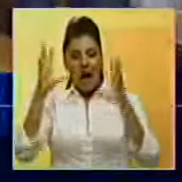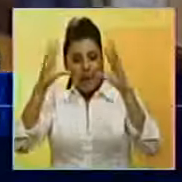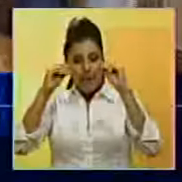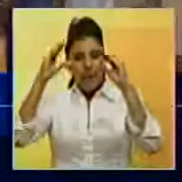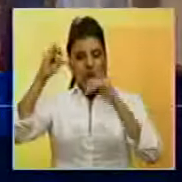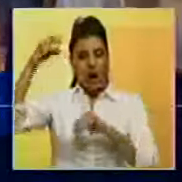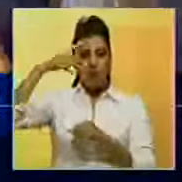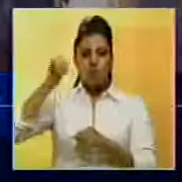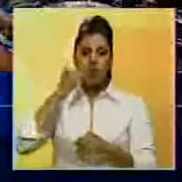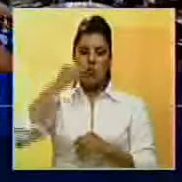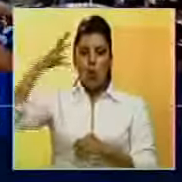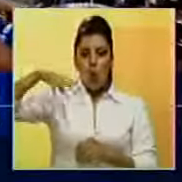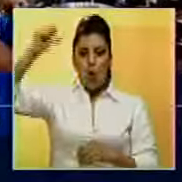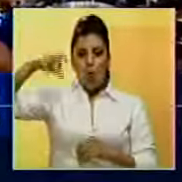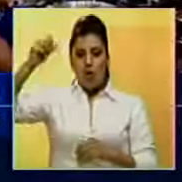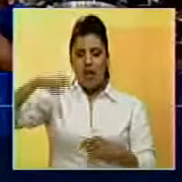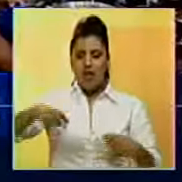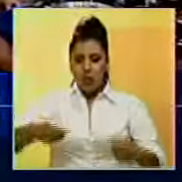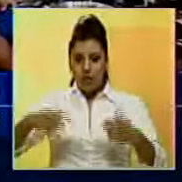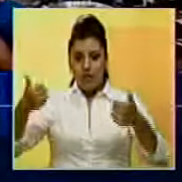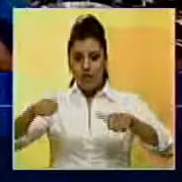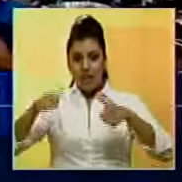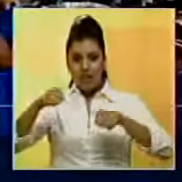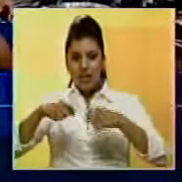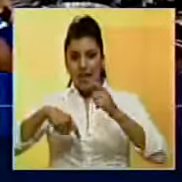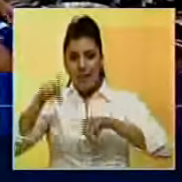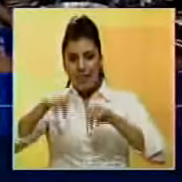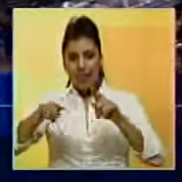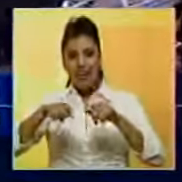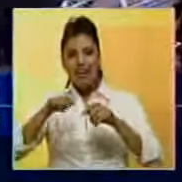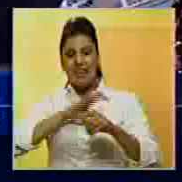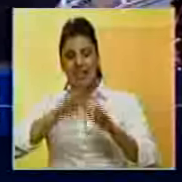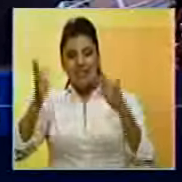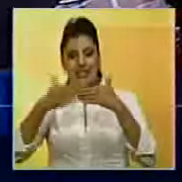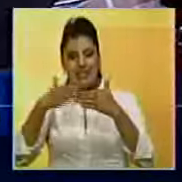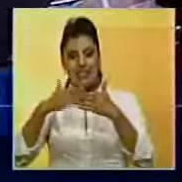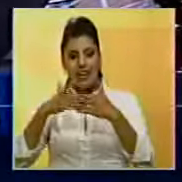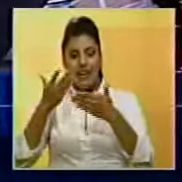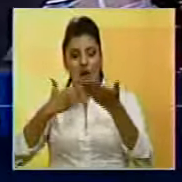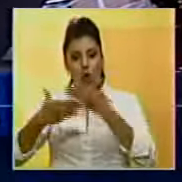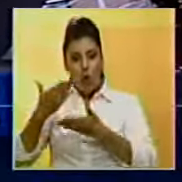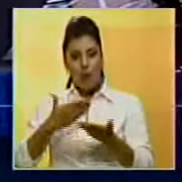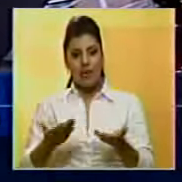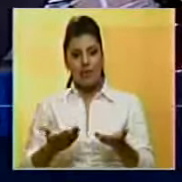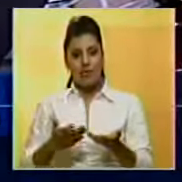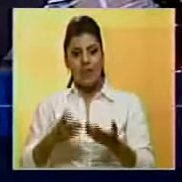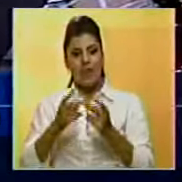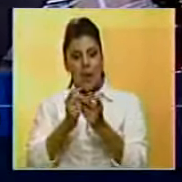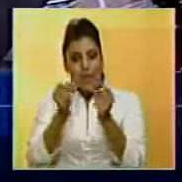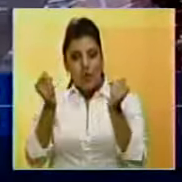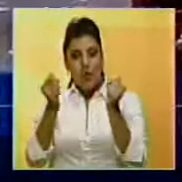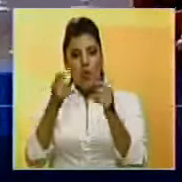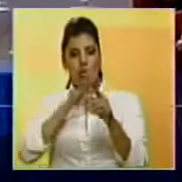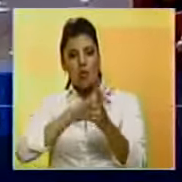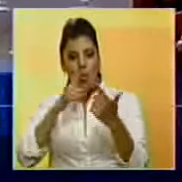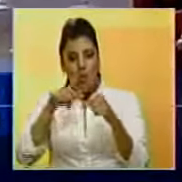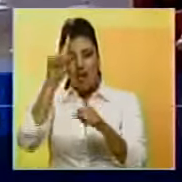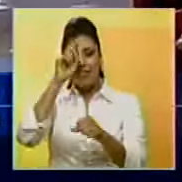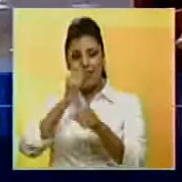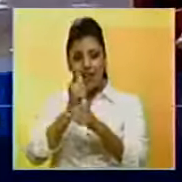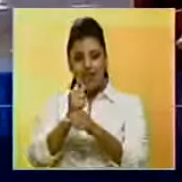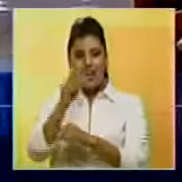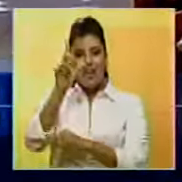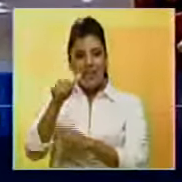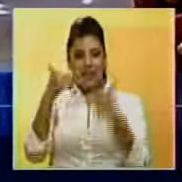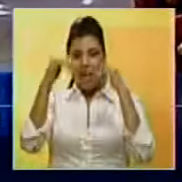apagones ha sido exageradamente costosa y en muchos casos ha provocado el cierre de pequeños comercios, la desaparición de fuentes de trabajo